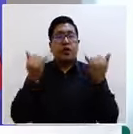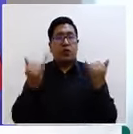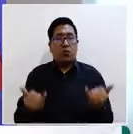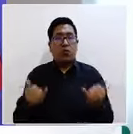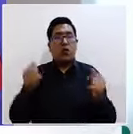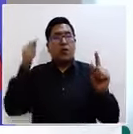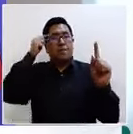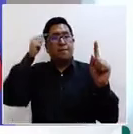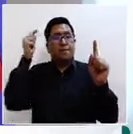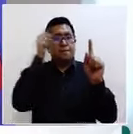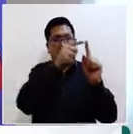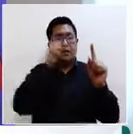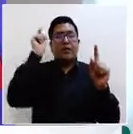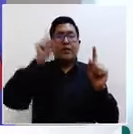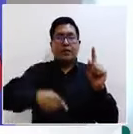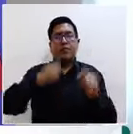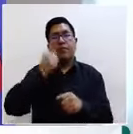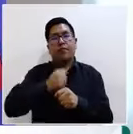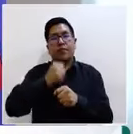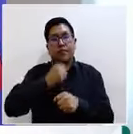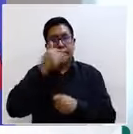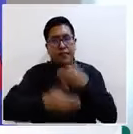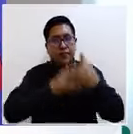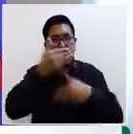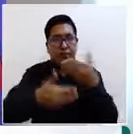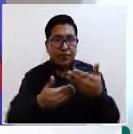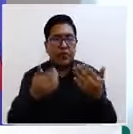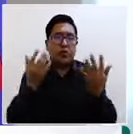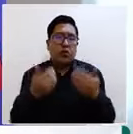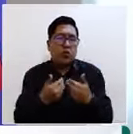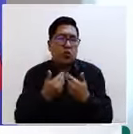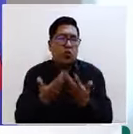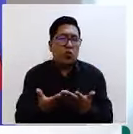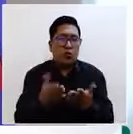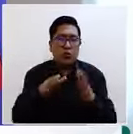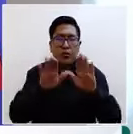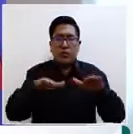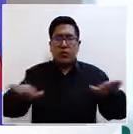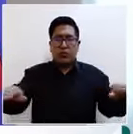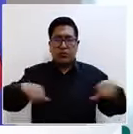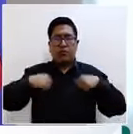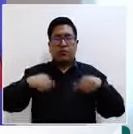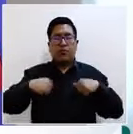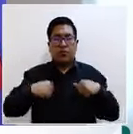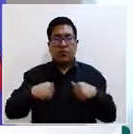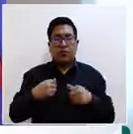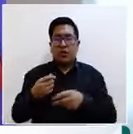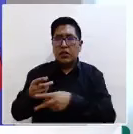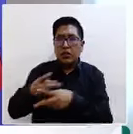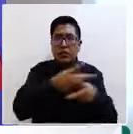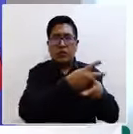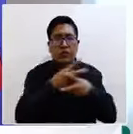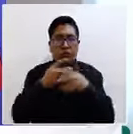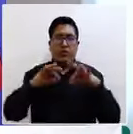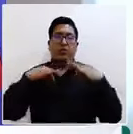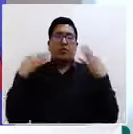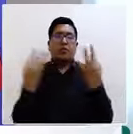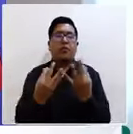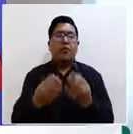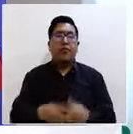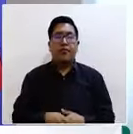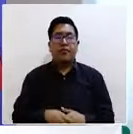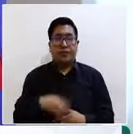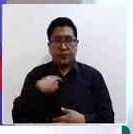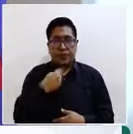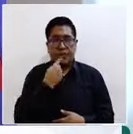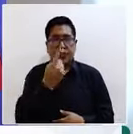entonces tenemos que trabajar en un proceso de retorno de los niños bajo el cuidado de la familia de origen. Entonces, les